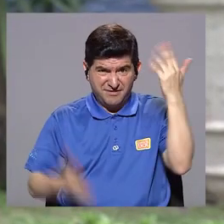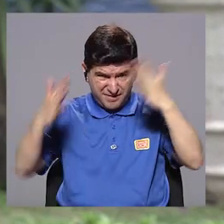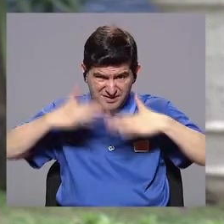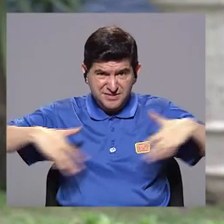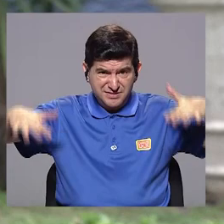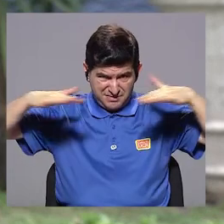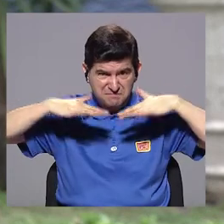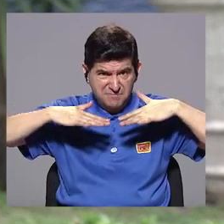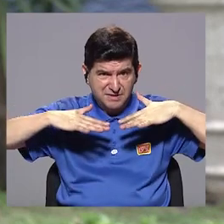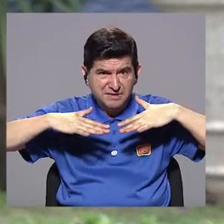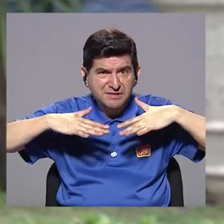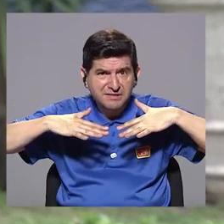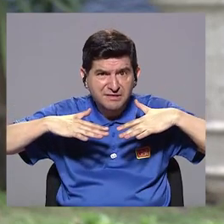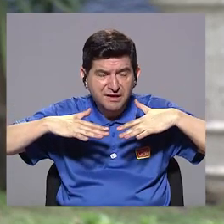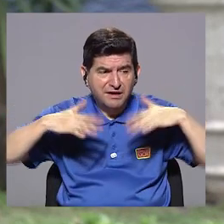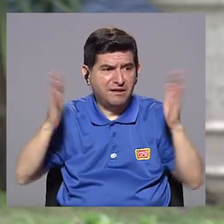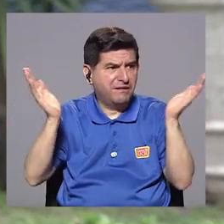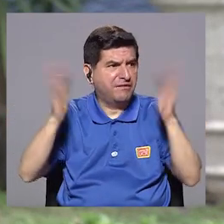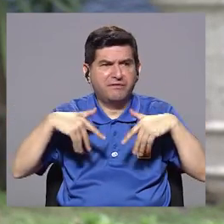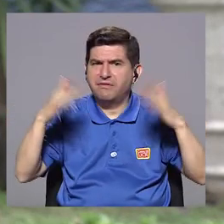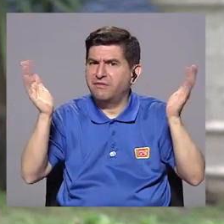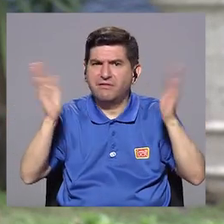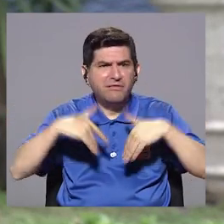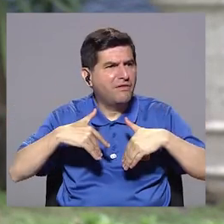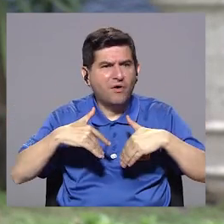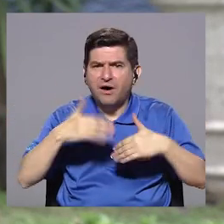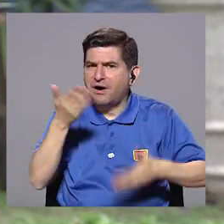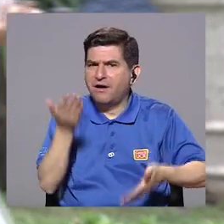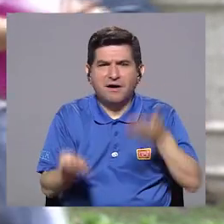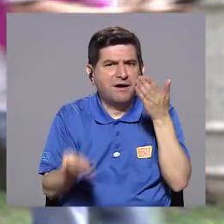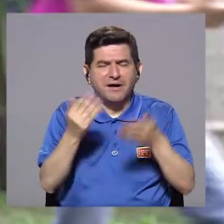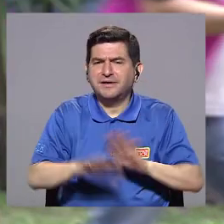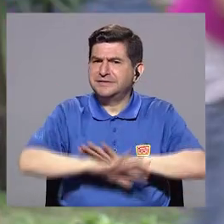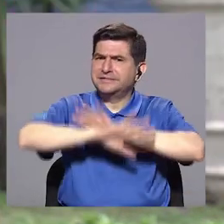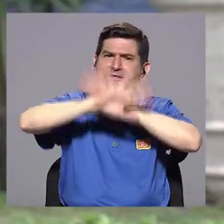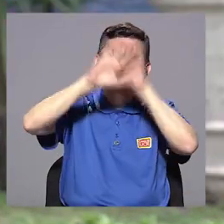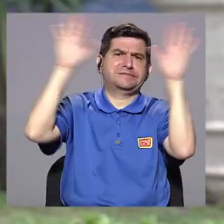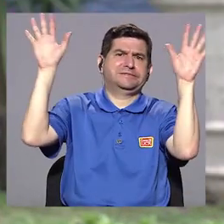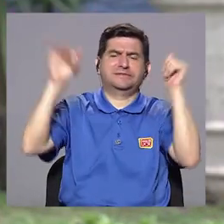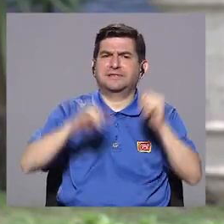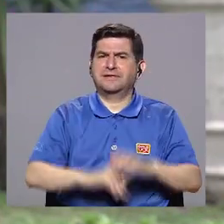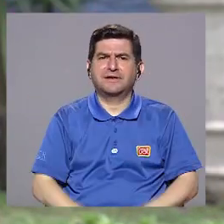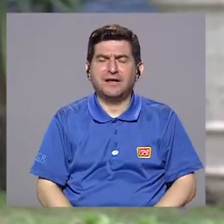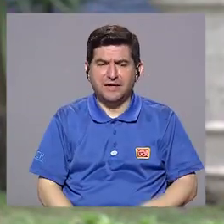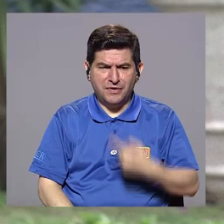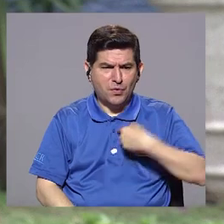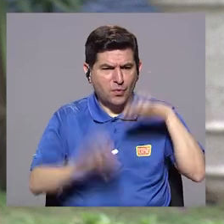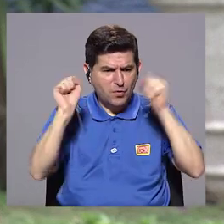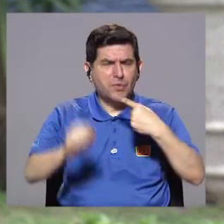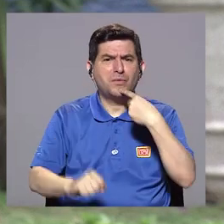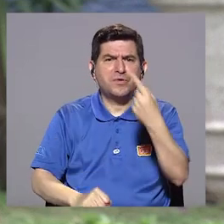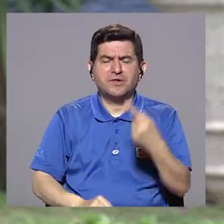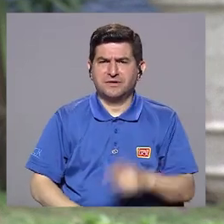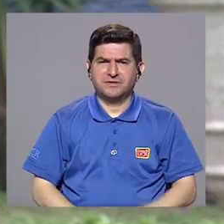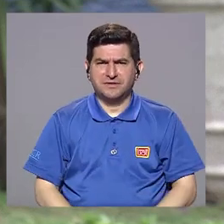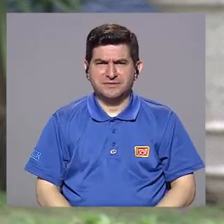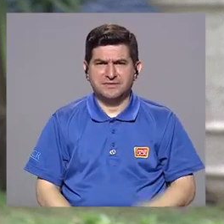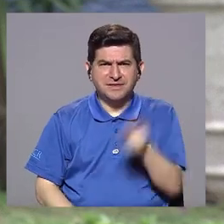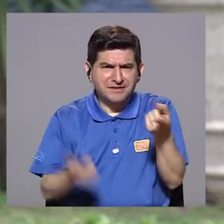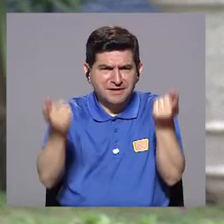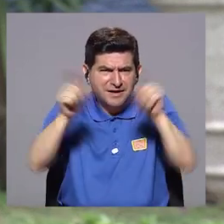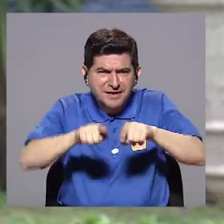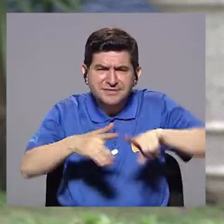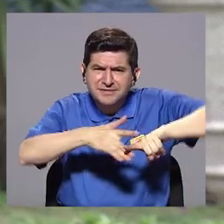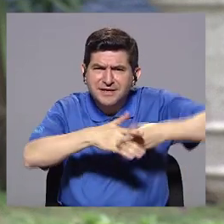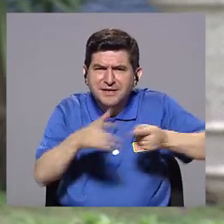ambientales no hay como mucha claridad para poder decir cómo